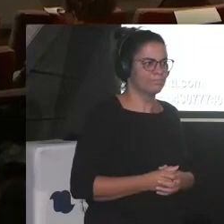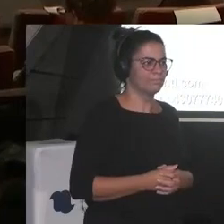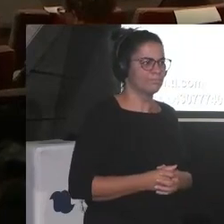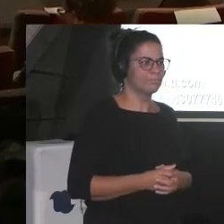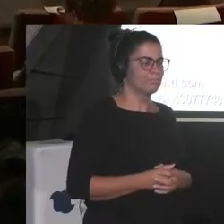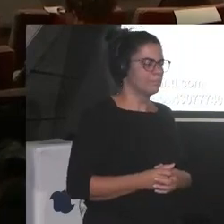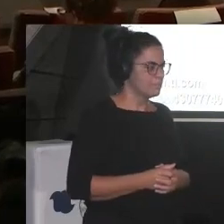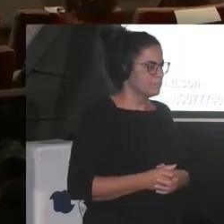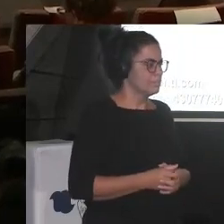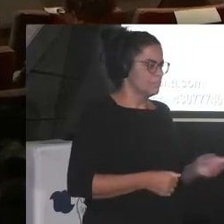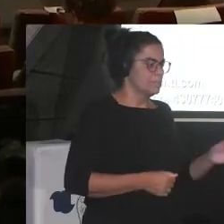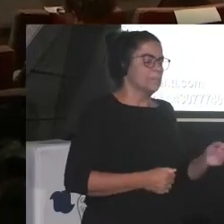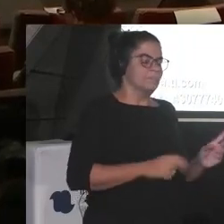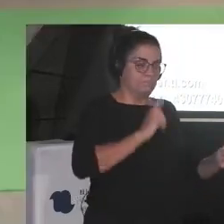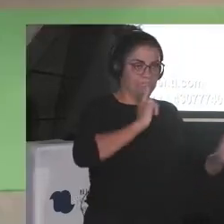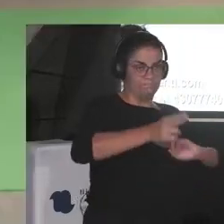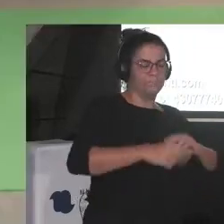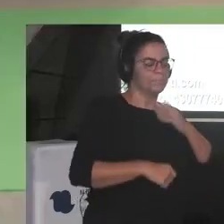Sí no sé